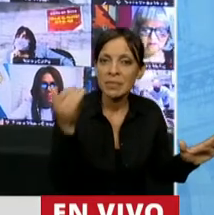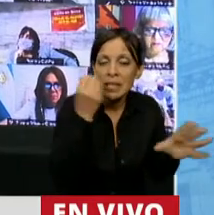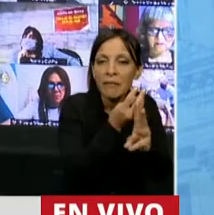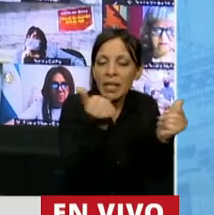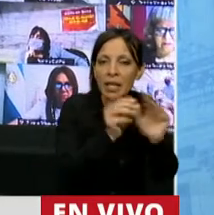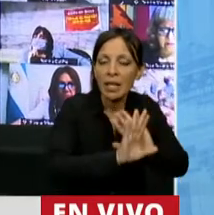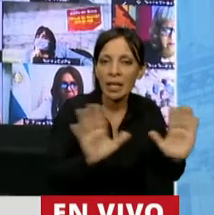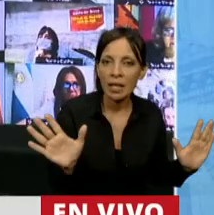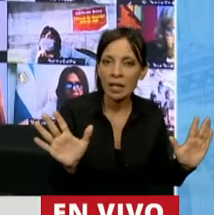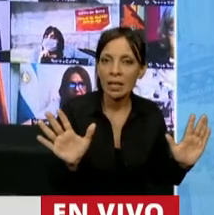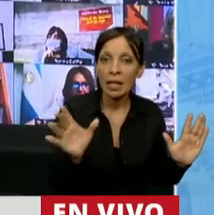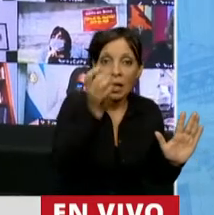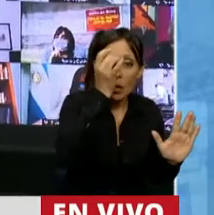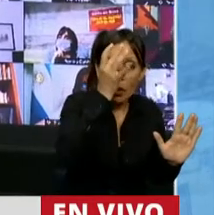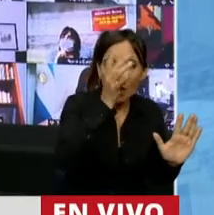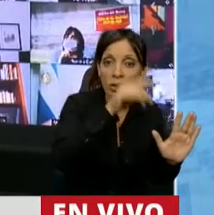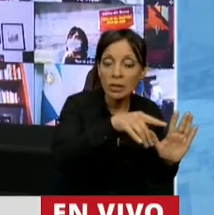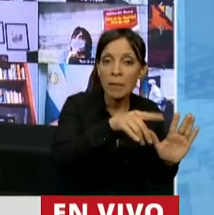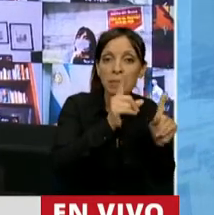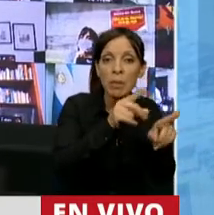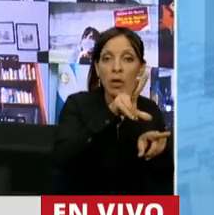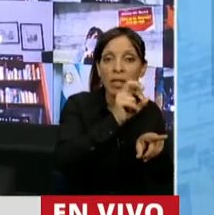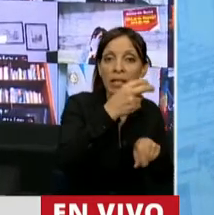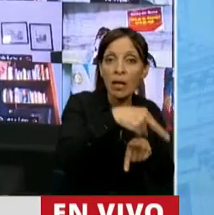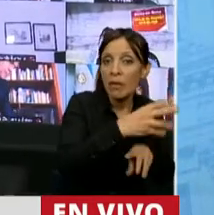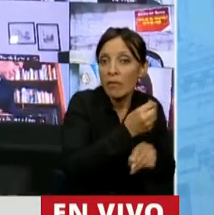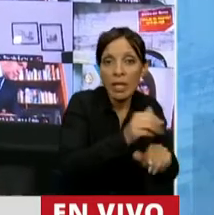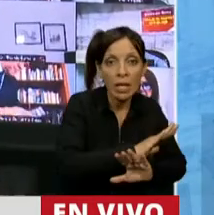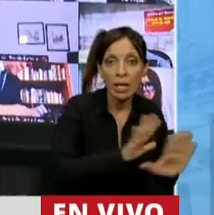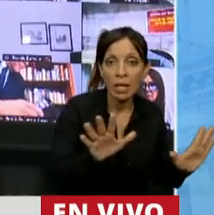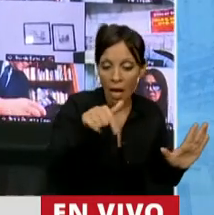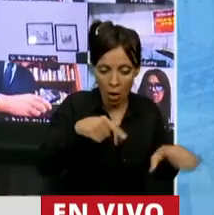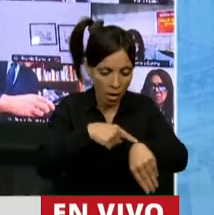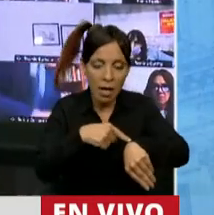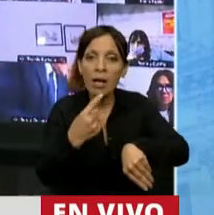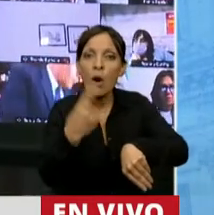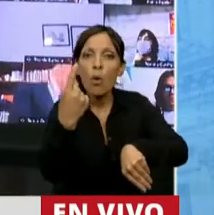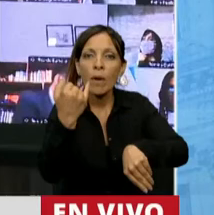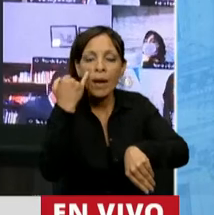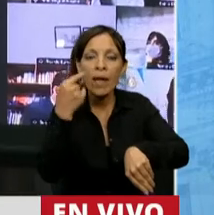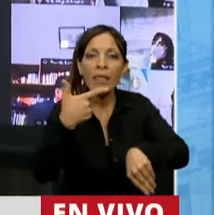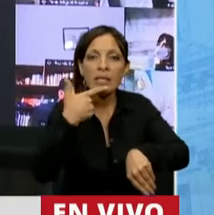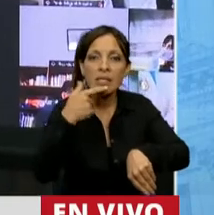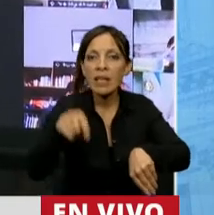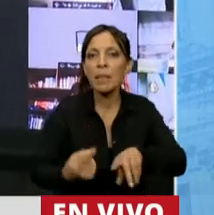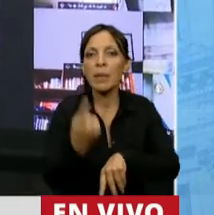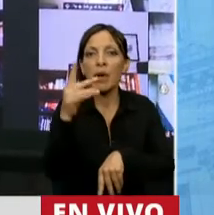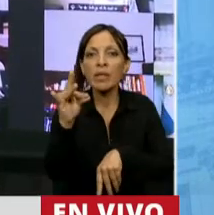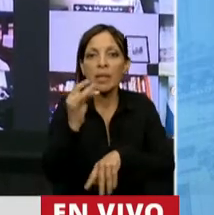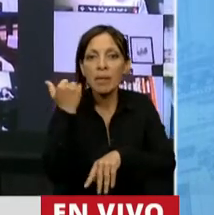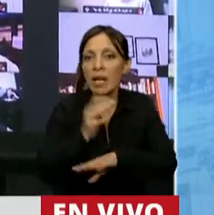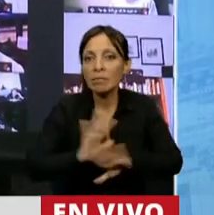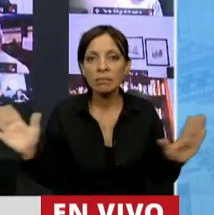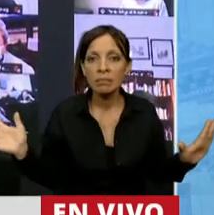terminado, a las 12 de la noche del 30 de noviembre. Son la 1.17 del 1 de diciembre.